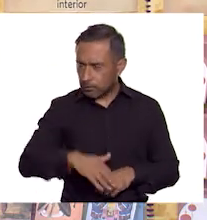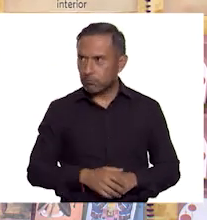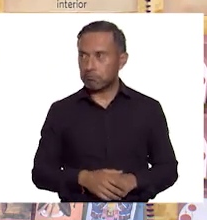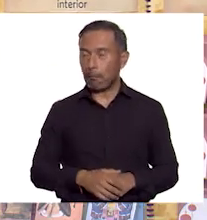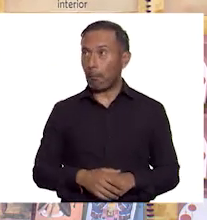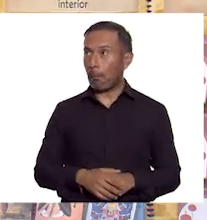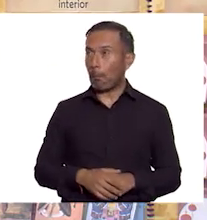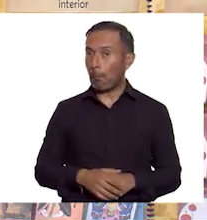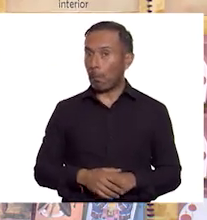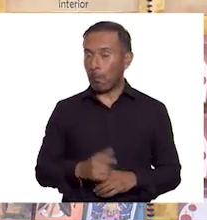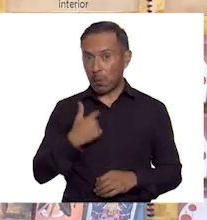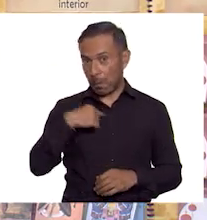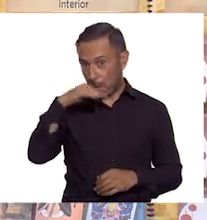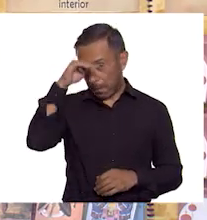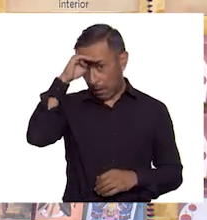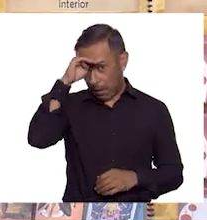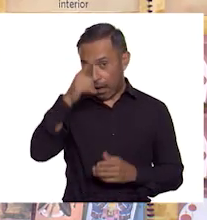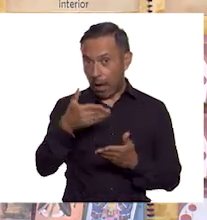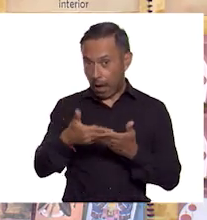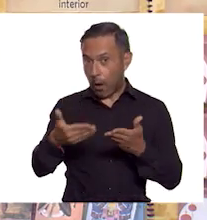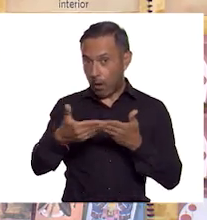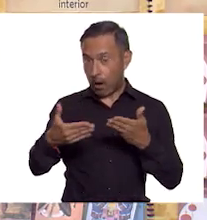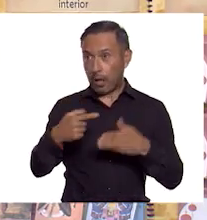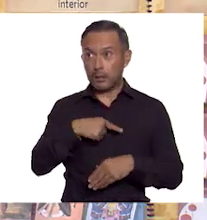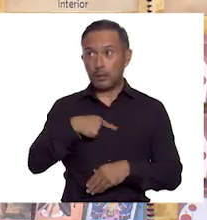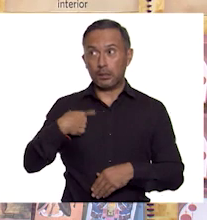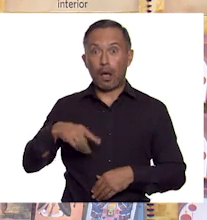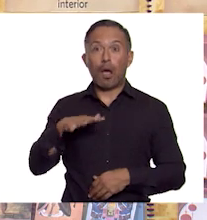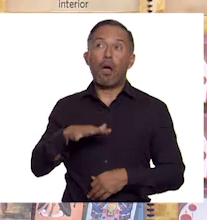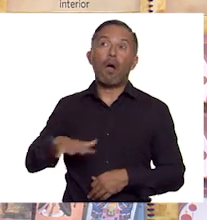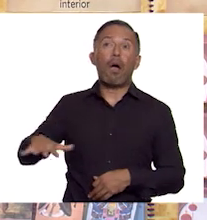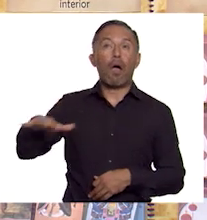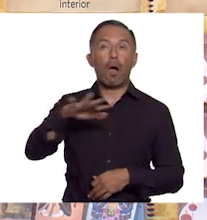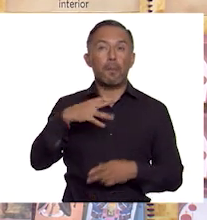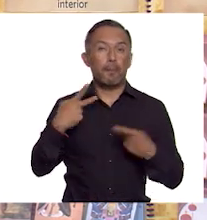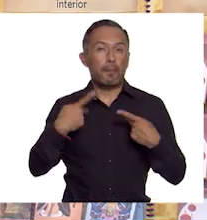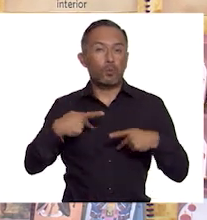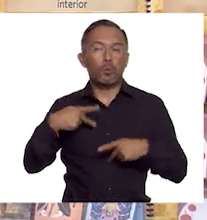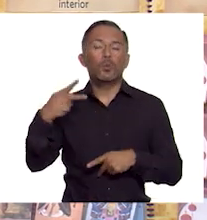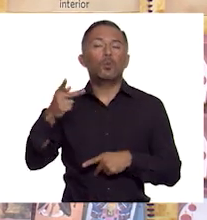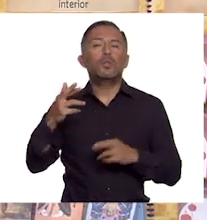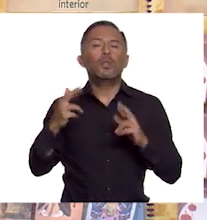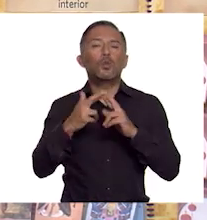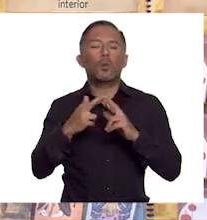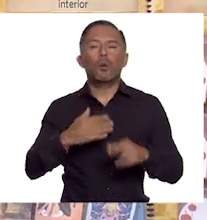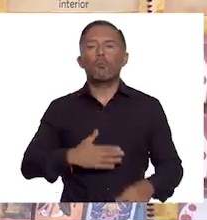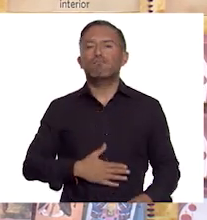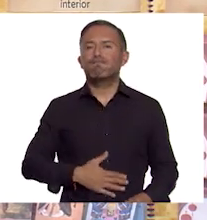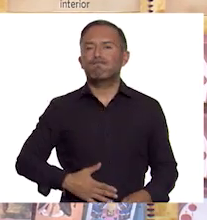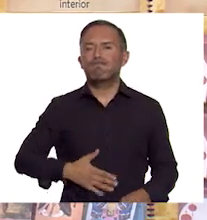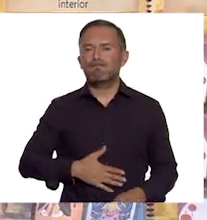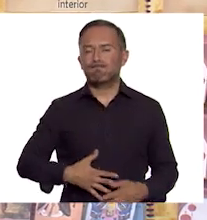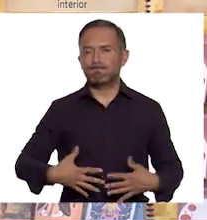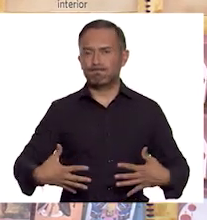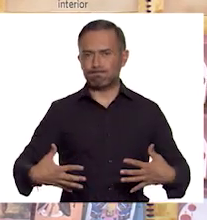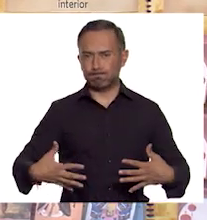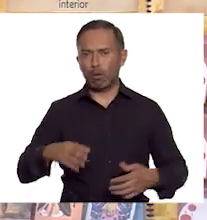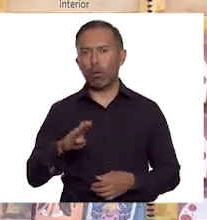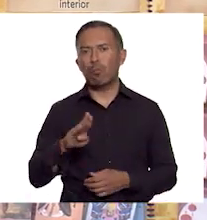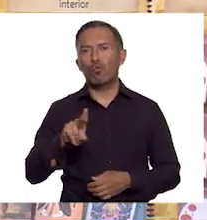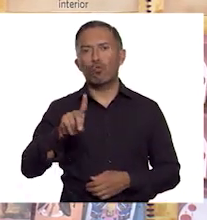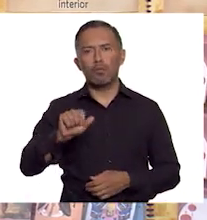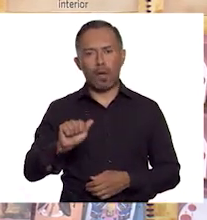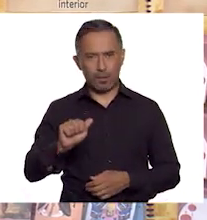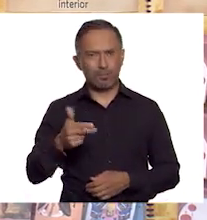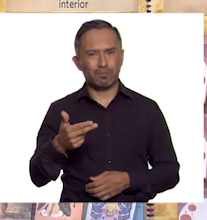que actualmente la mayor parte de la población en China practica el budismo, pero se desarrollaron otras religiones